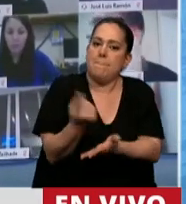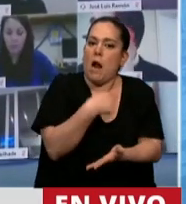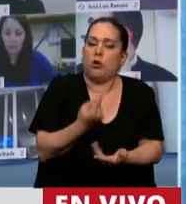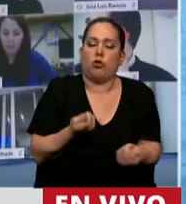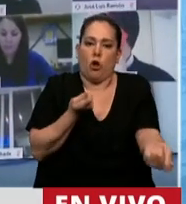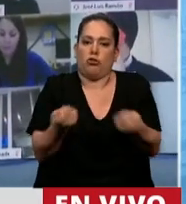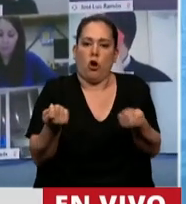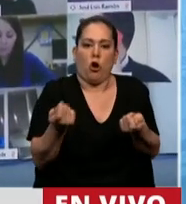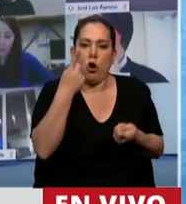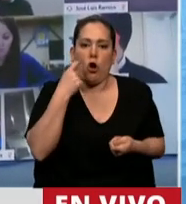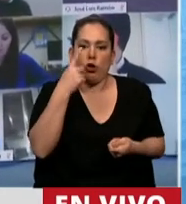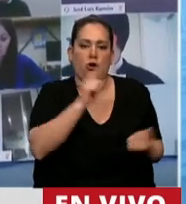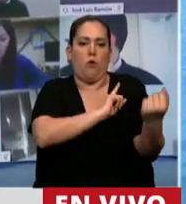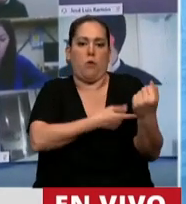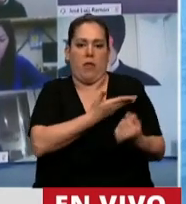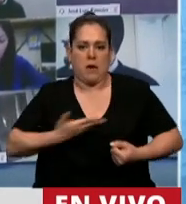Poder Ejecutivo.